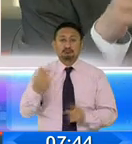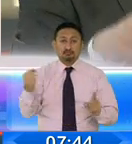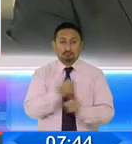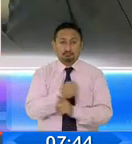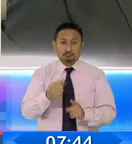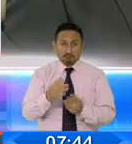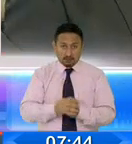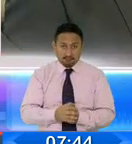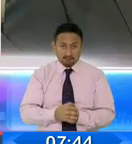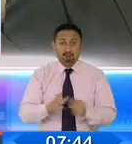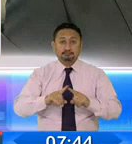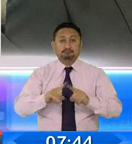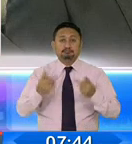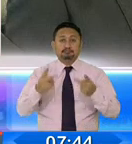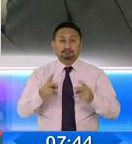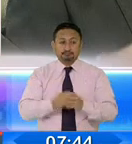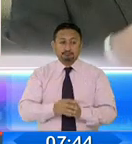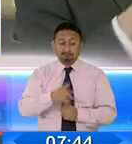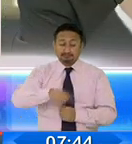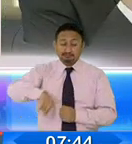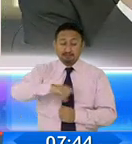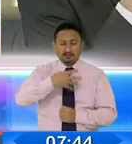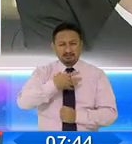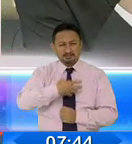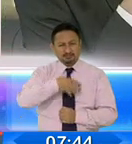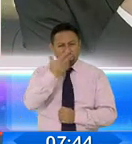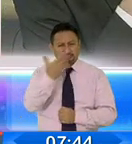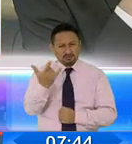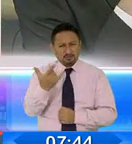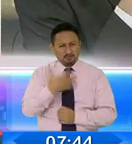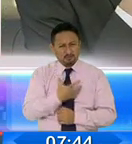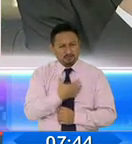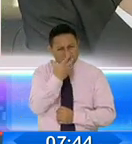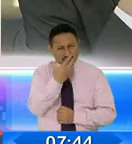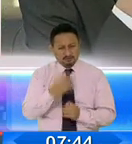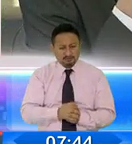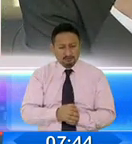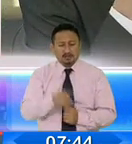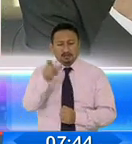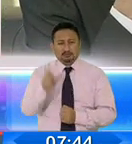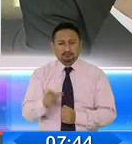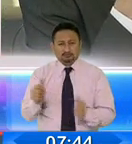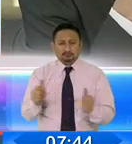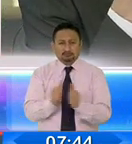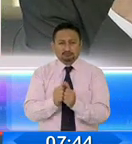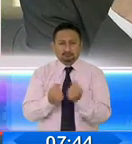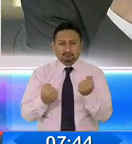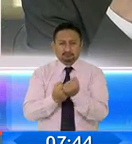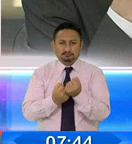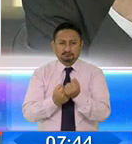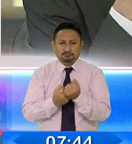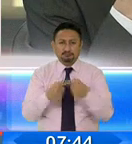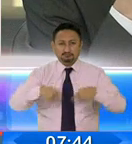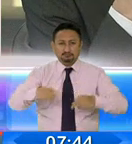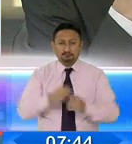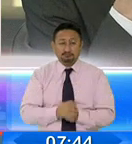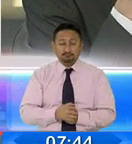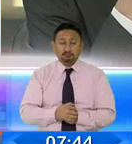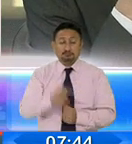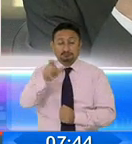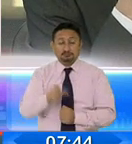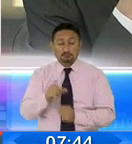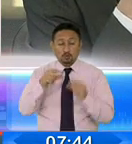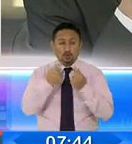muchos están indignados. Es la indignación que sienten nuestros adherentes, nuestros simpatizantes, y no solamente los simpatizantes de